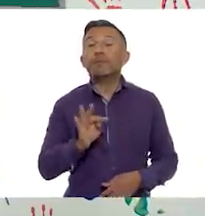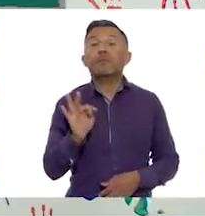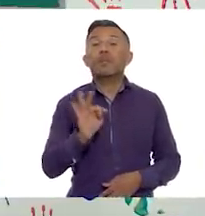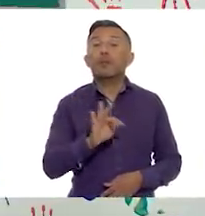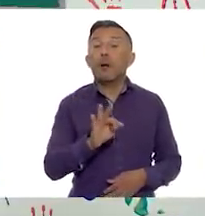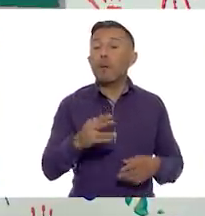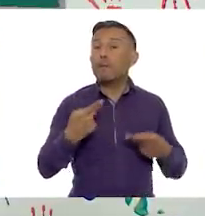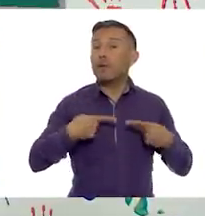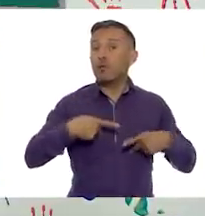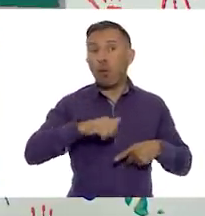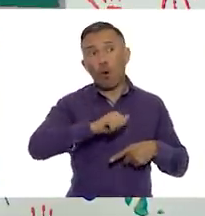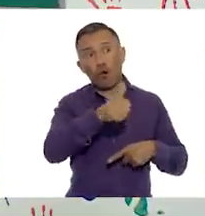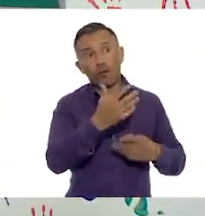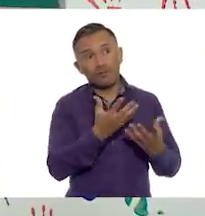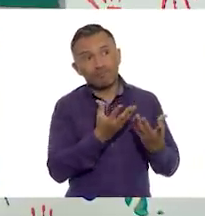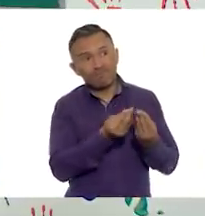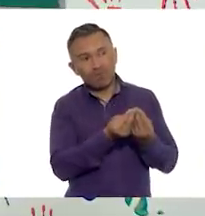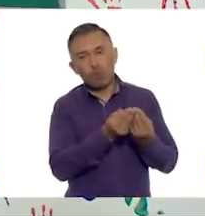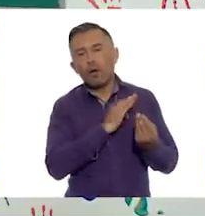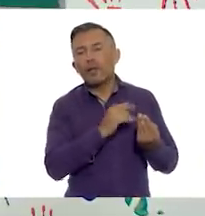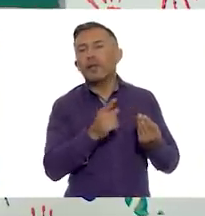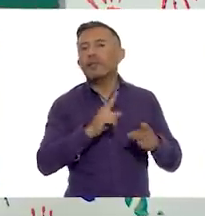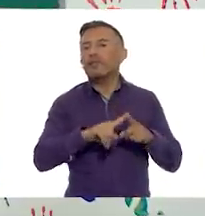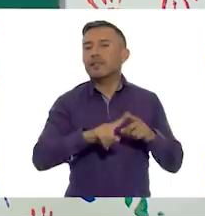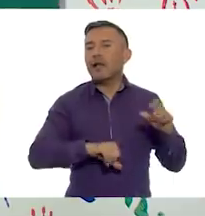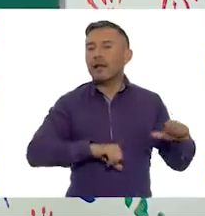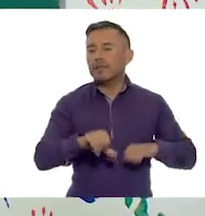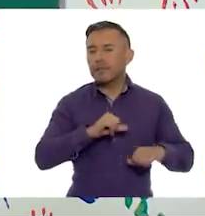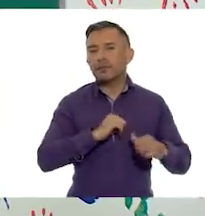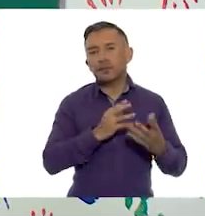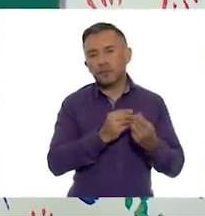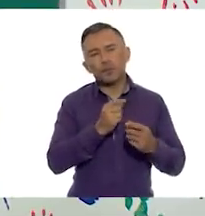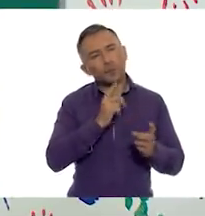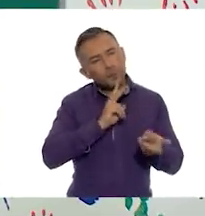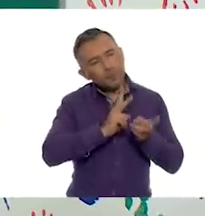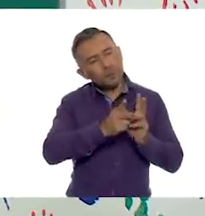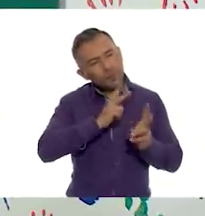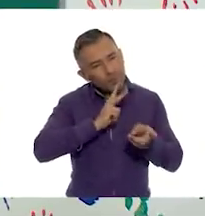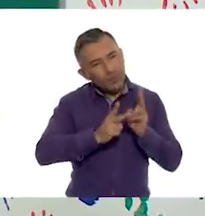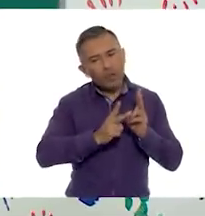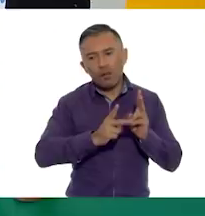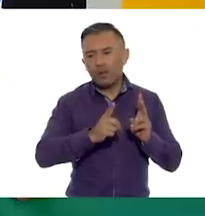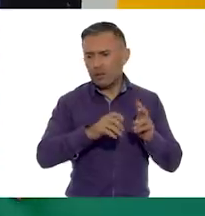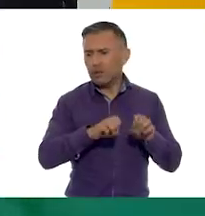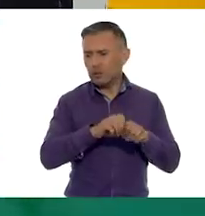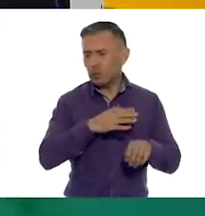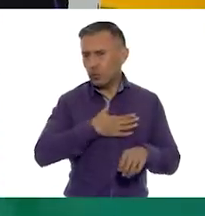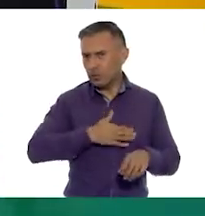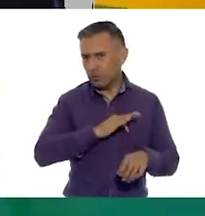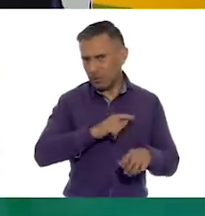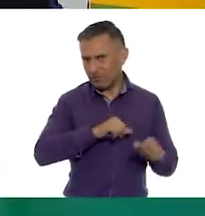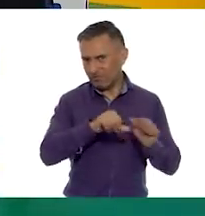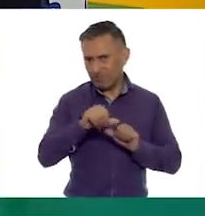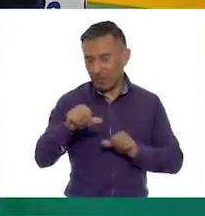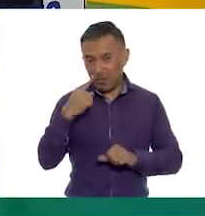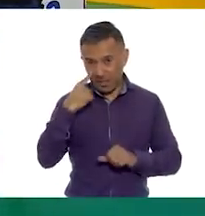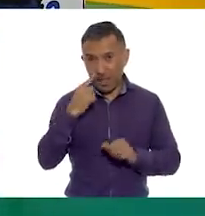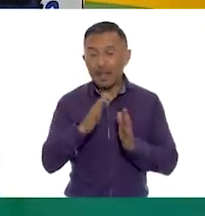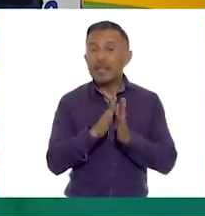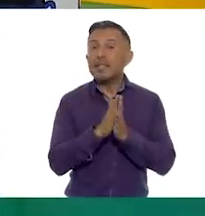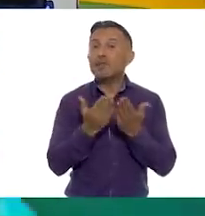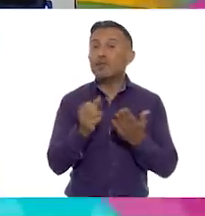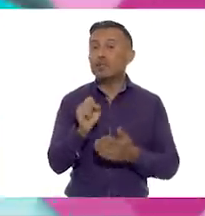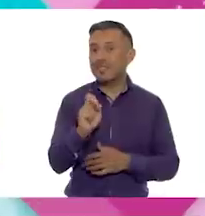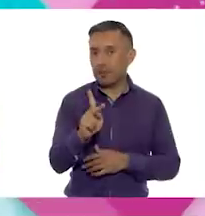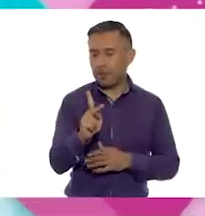personas para realizar alguna actividad. Dialogan y se dividen las tareas de manera equitativa. Miren, ahí dice, el libro de texto